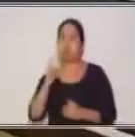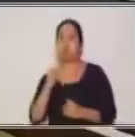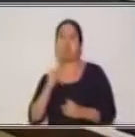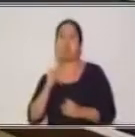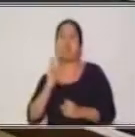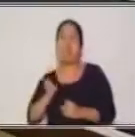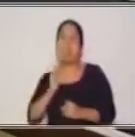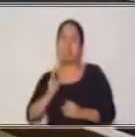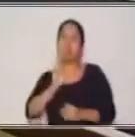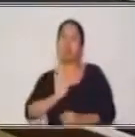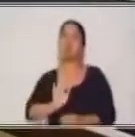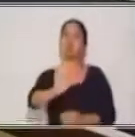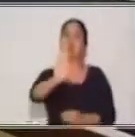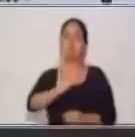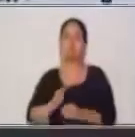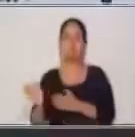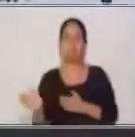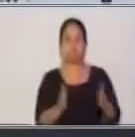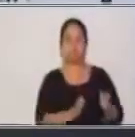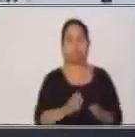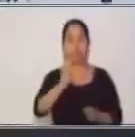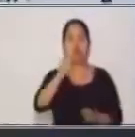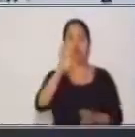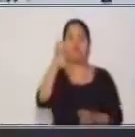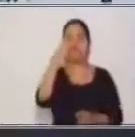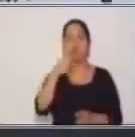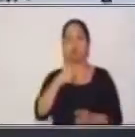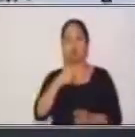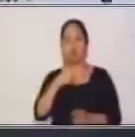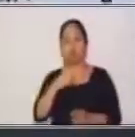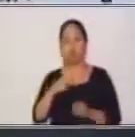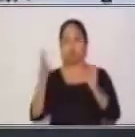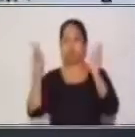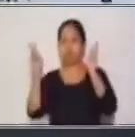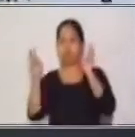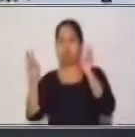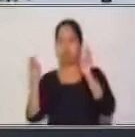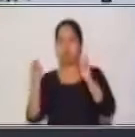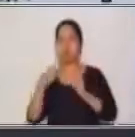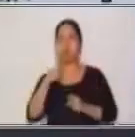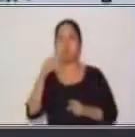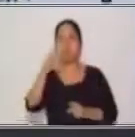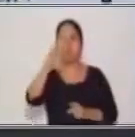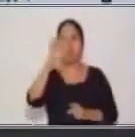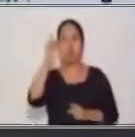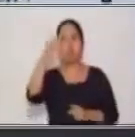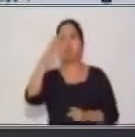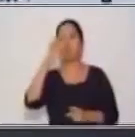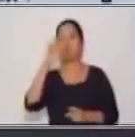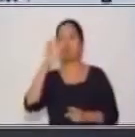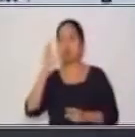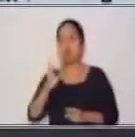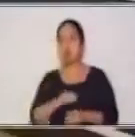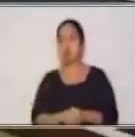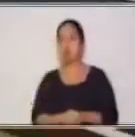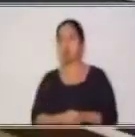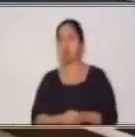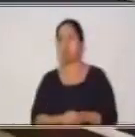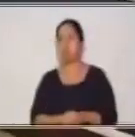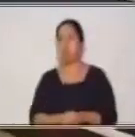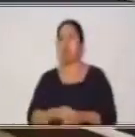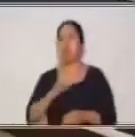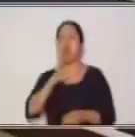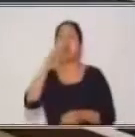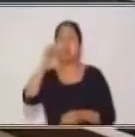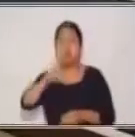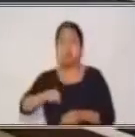se denomina voceo. Y esta forma de trato predomina en nuestro país. En Guatemala